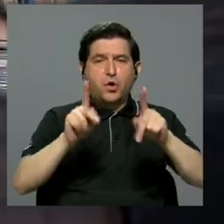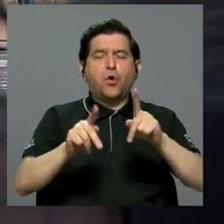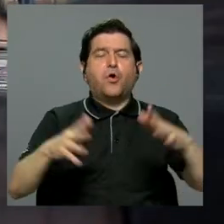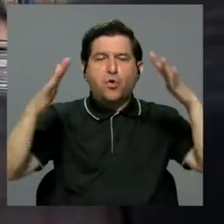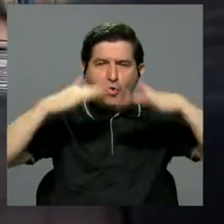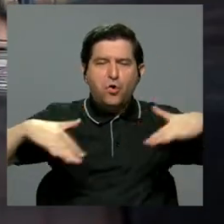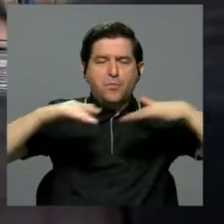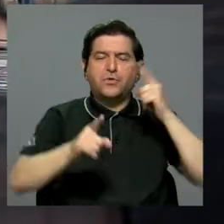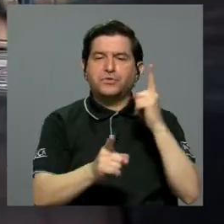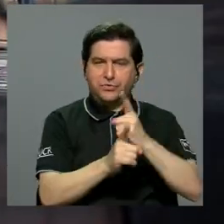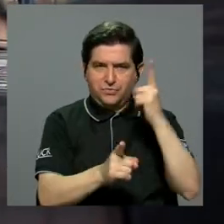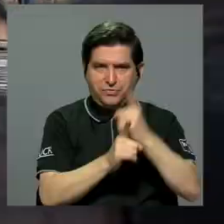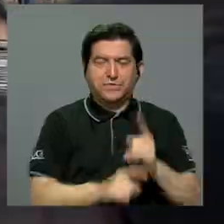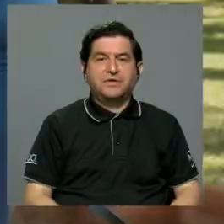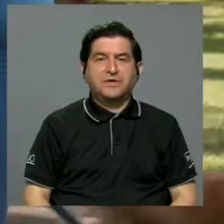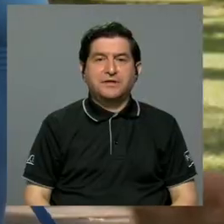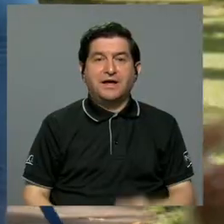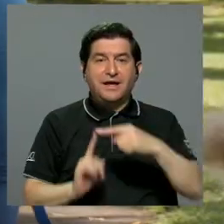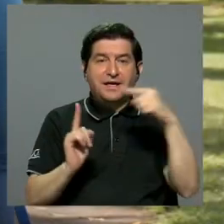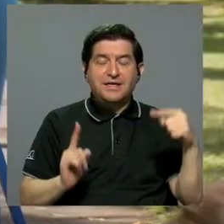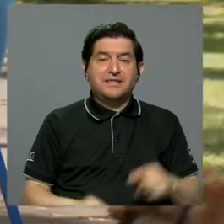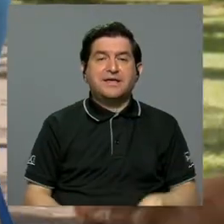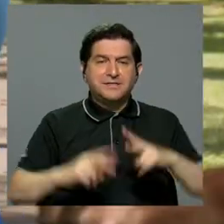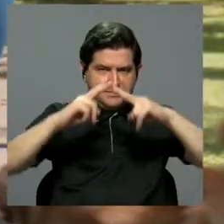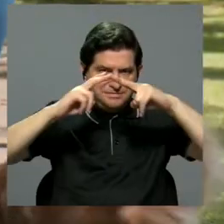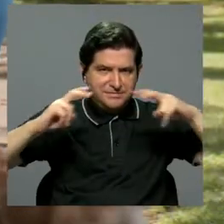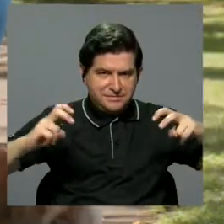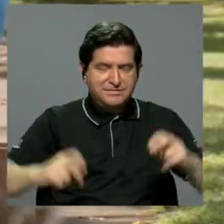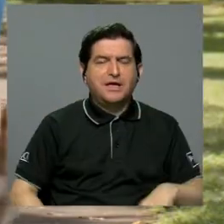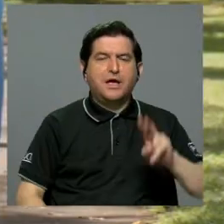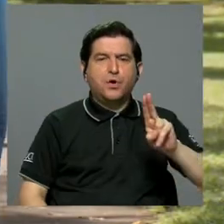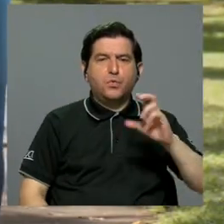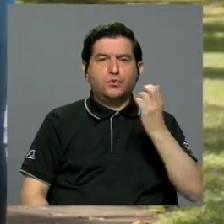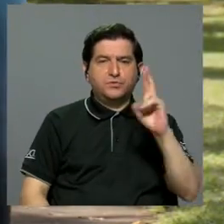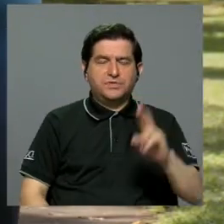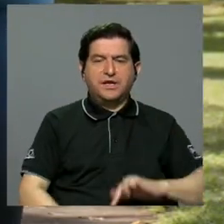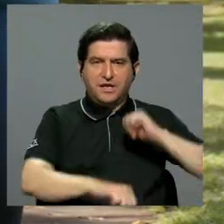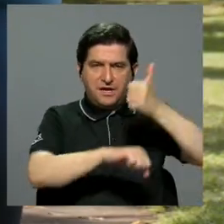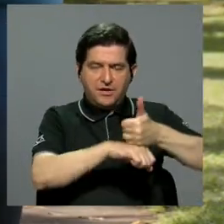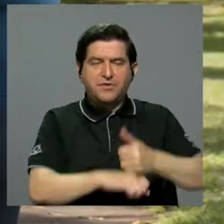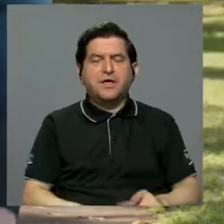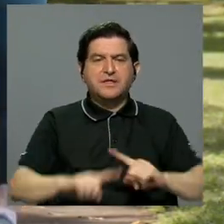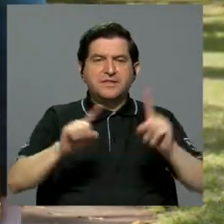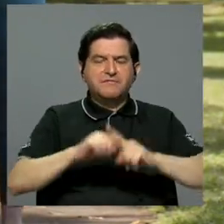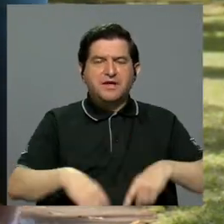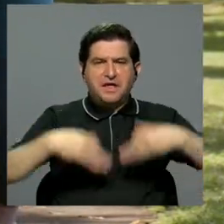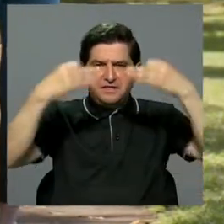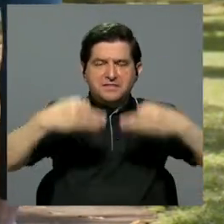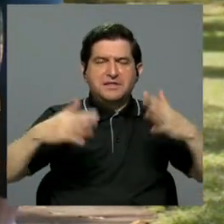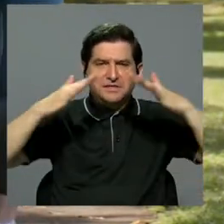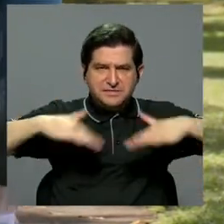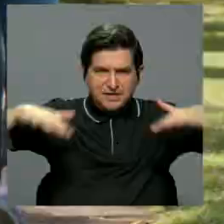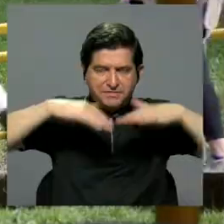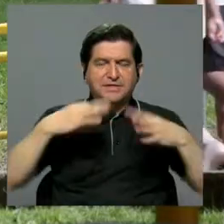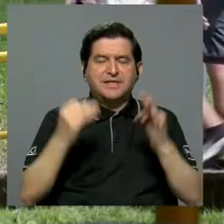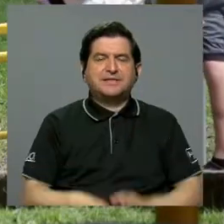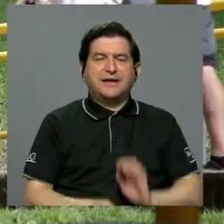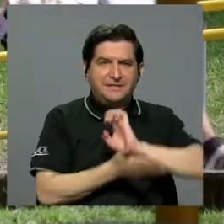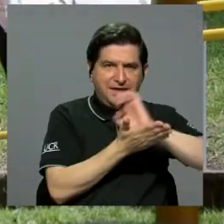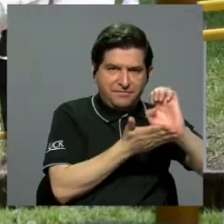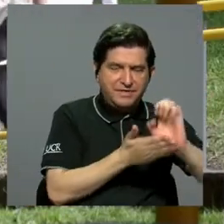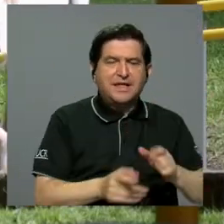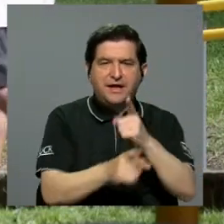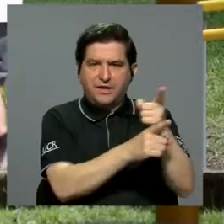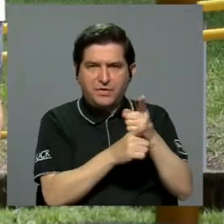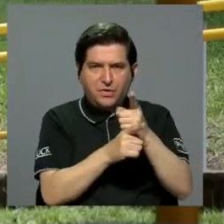viabilidad ambiental correspondiente y, a partir de este análisis, la UCR definió un conjunto de medidas ambientales para